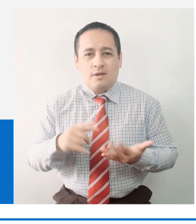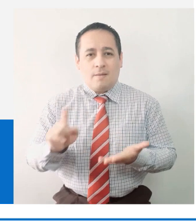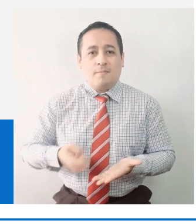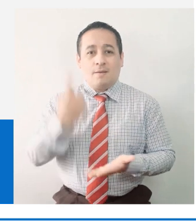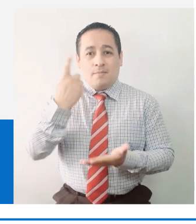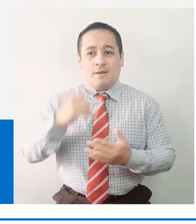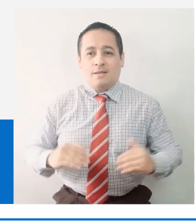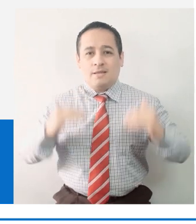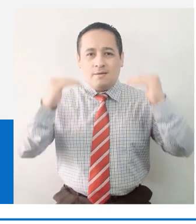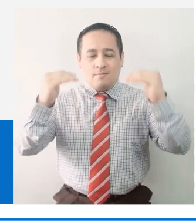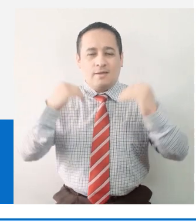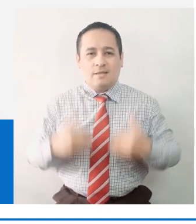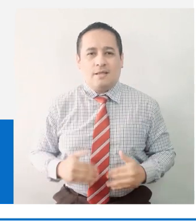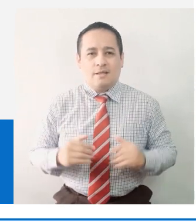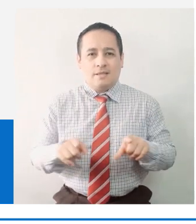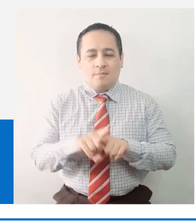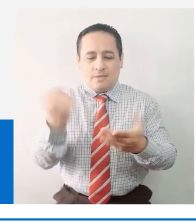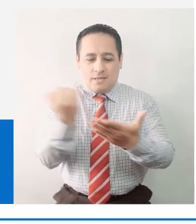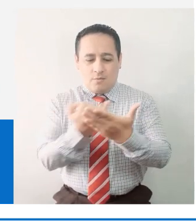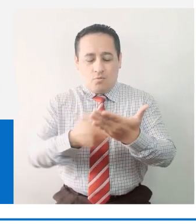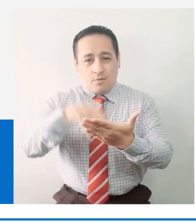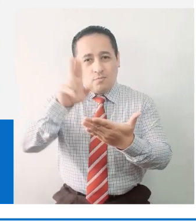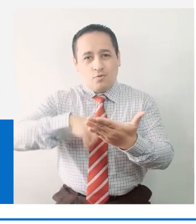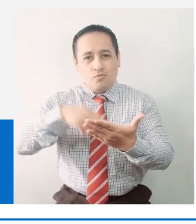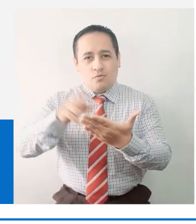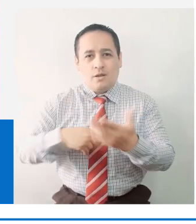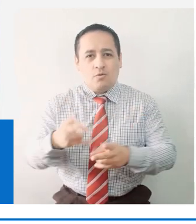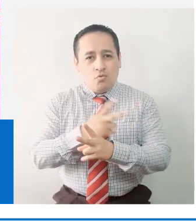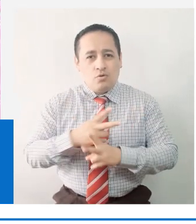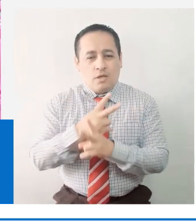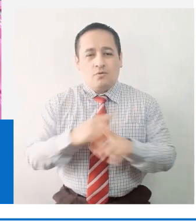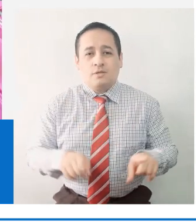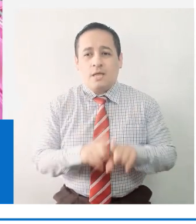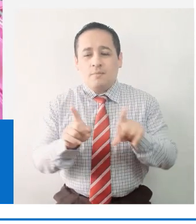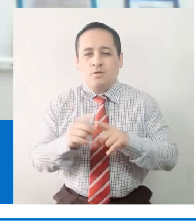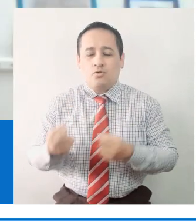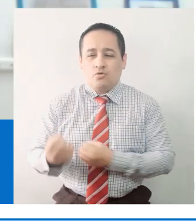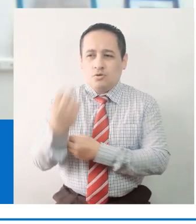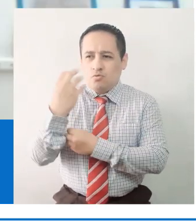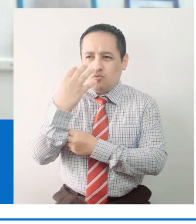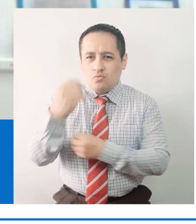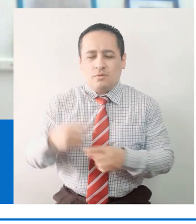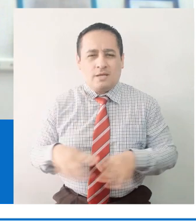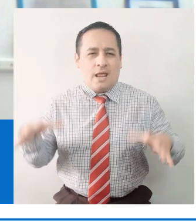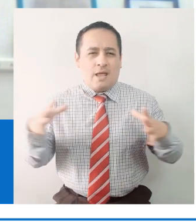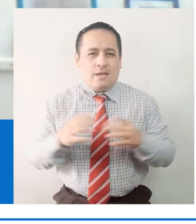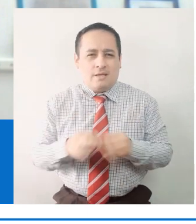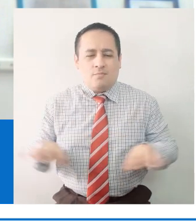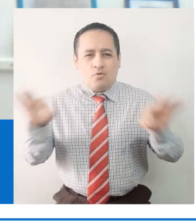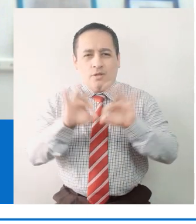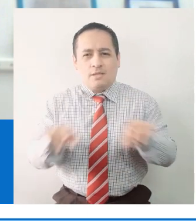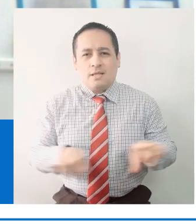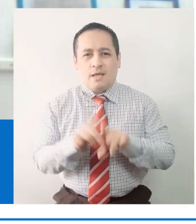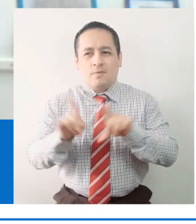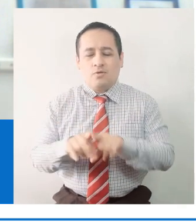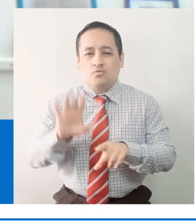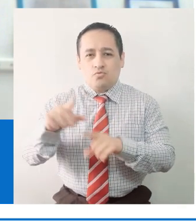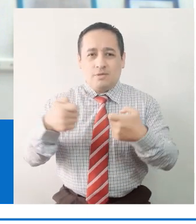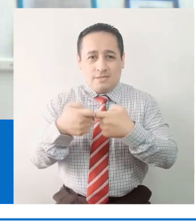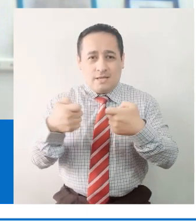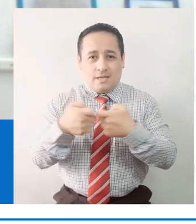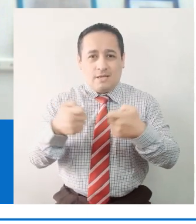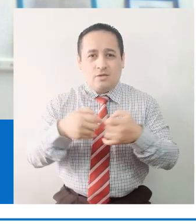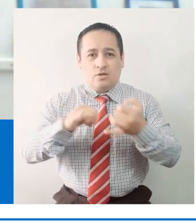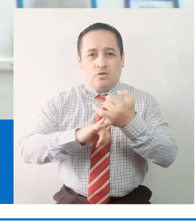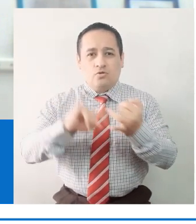obtuvimos el primer puesto en la categoría Dibujo y Pintura en el primer nivel. Nos enteramos de este gran concurso a través